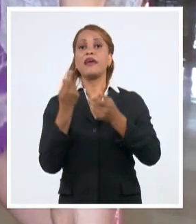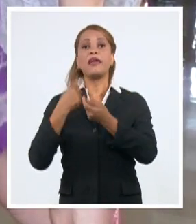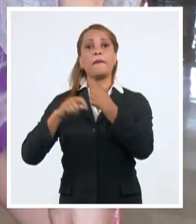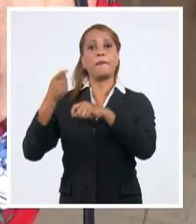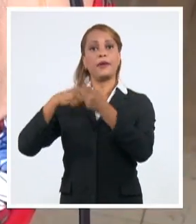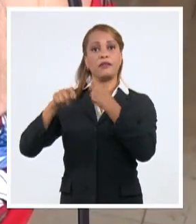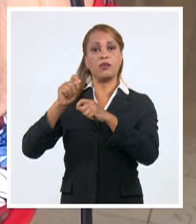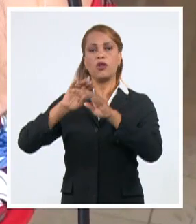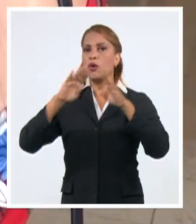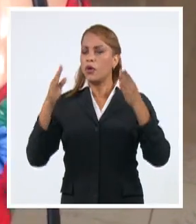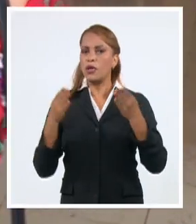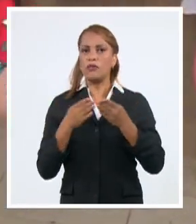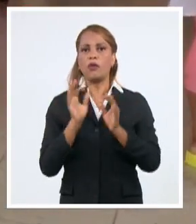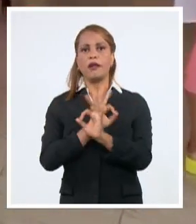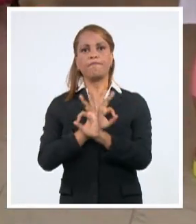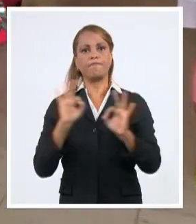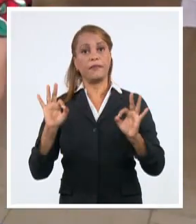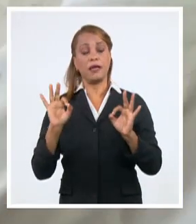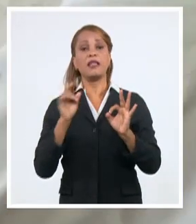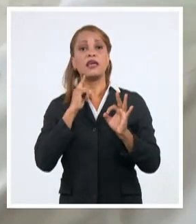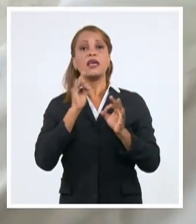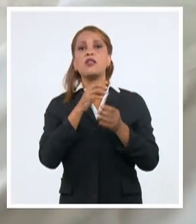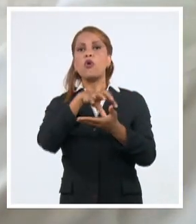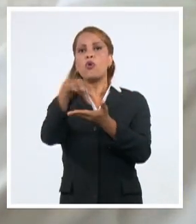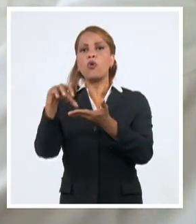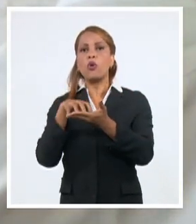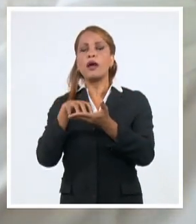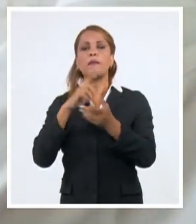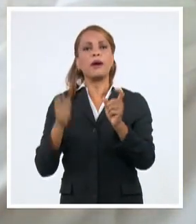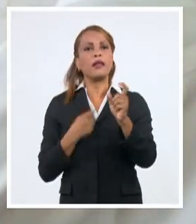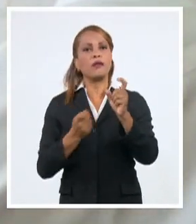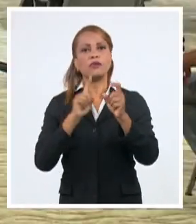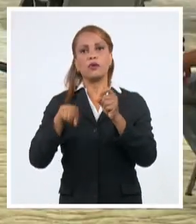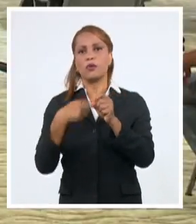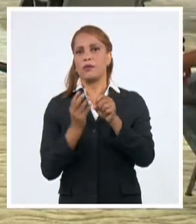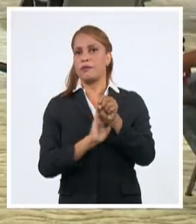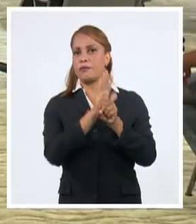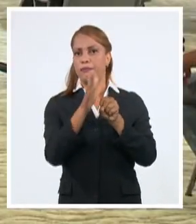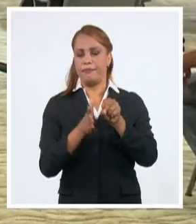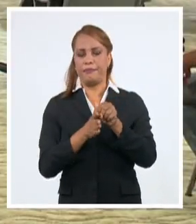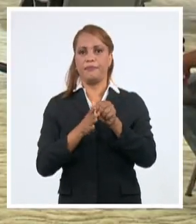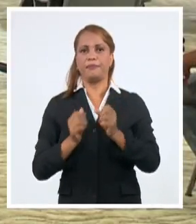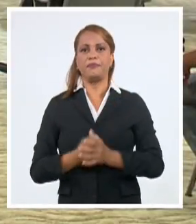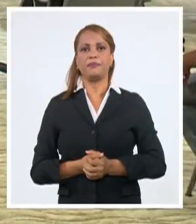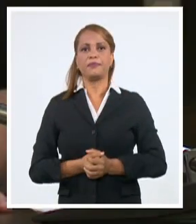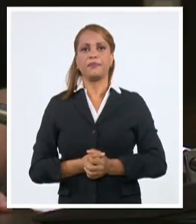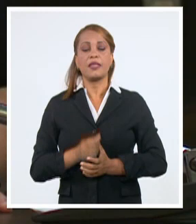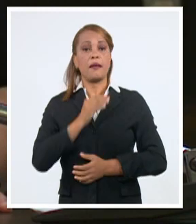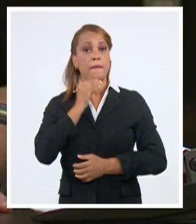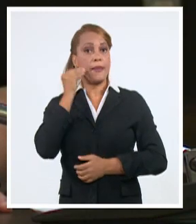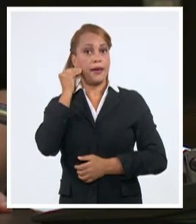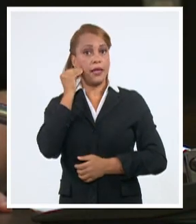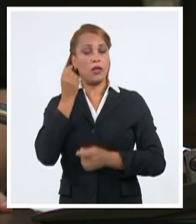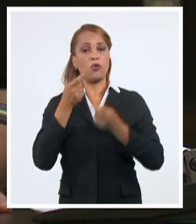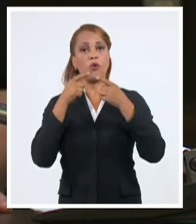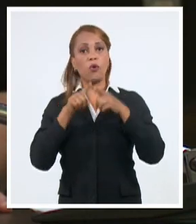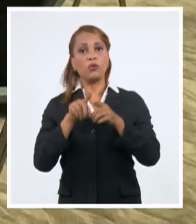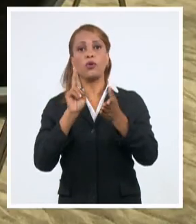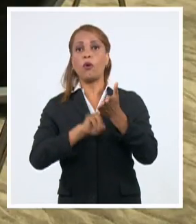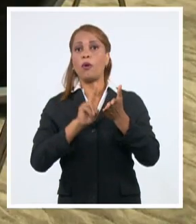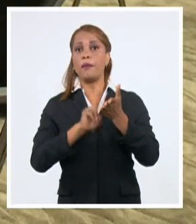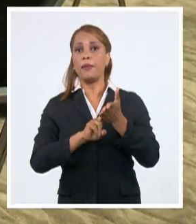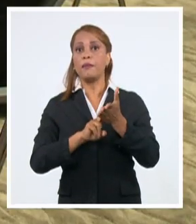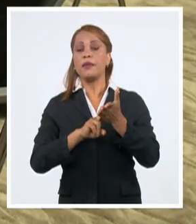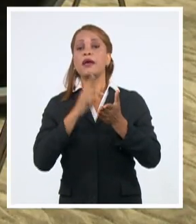los protocolos higiénicos y sanitarios para el enfrentamiento a la COVID-19. Marrero Cruz, acompañado por el miembro del Comité